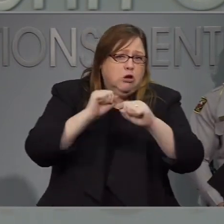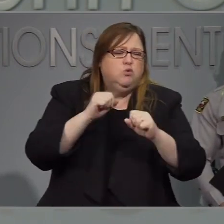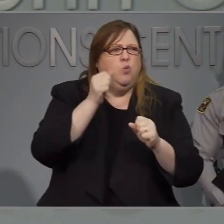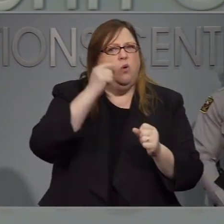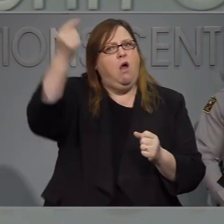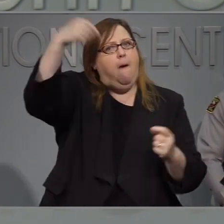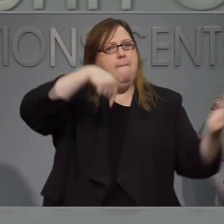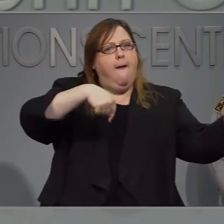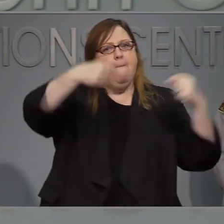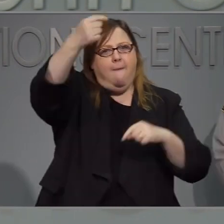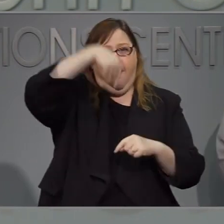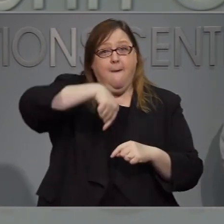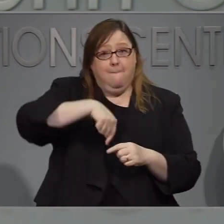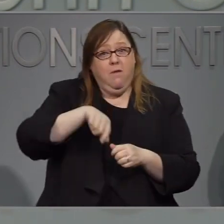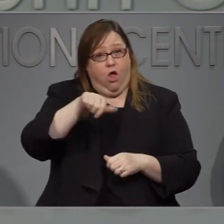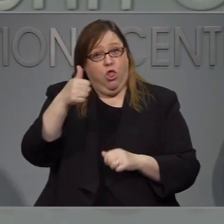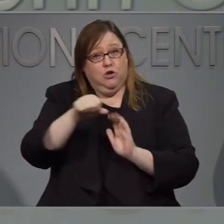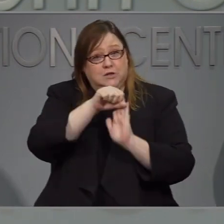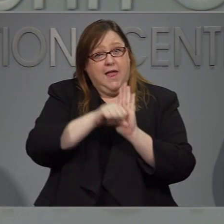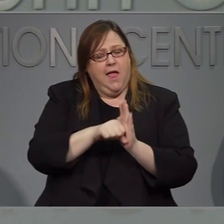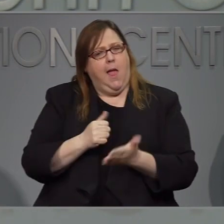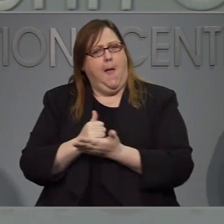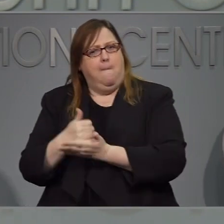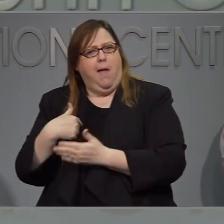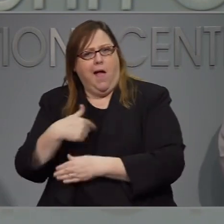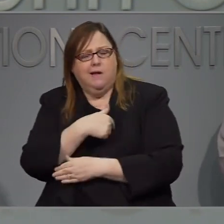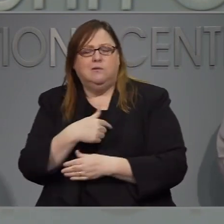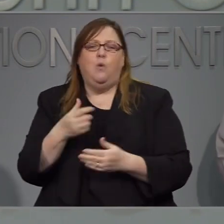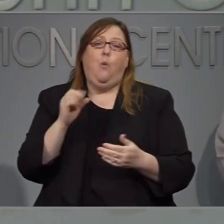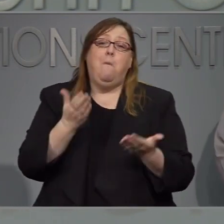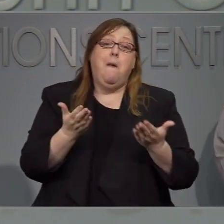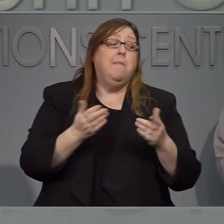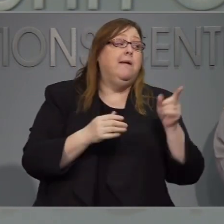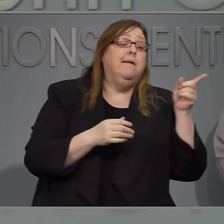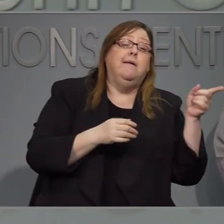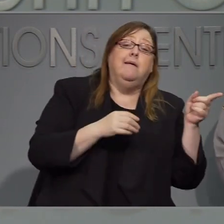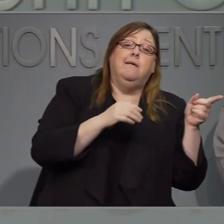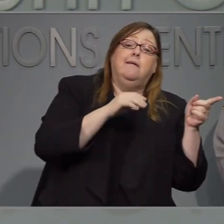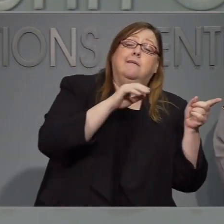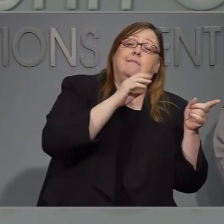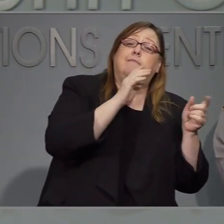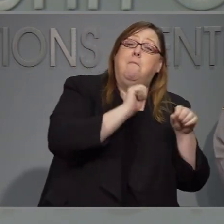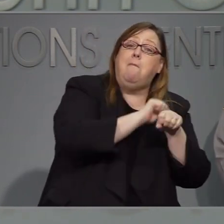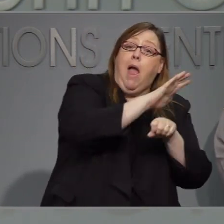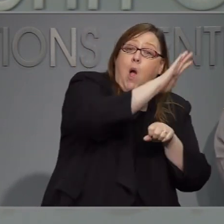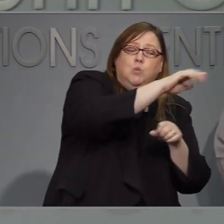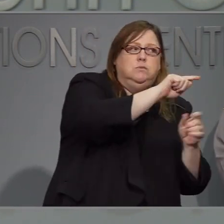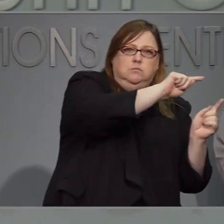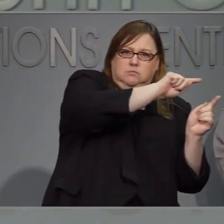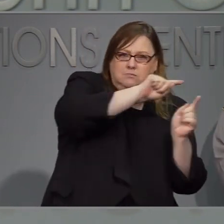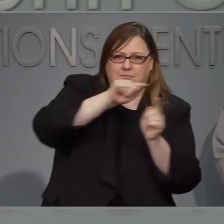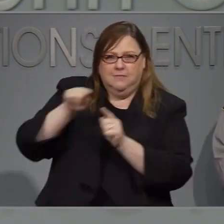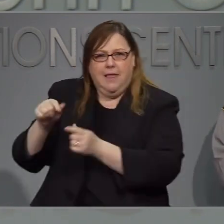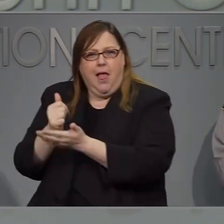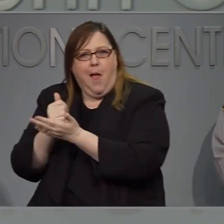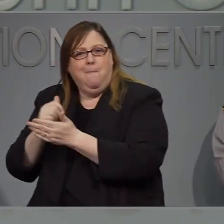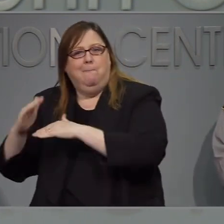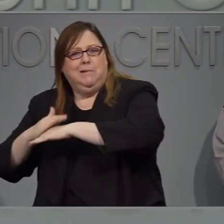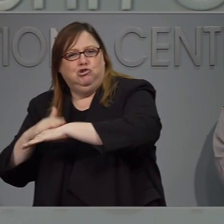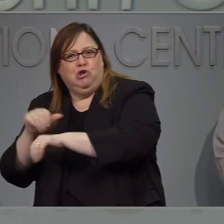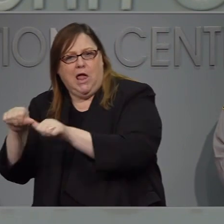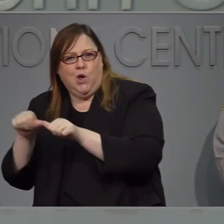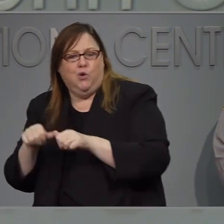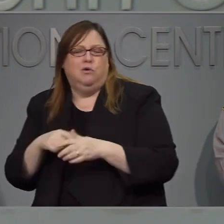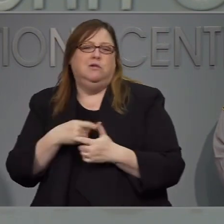en Caronia del Norte. Tal vez no podemos traer doctores y personal del área oeste del estado si están